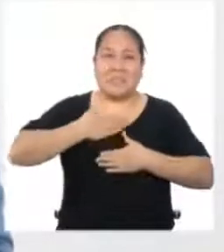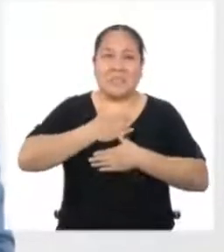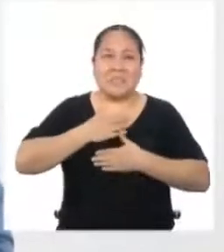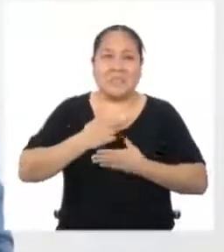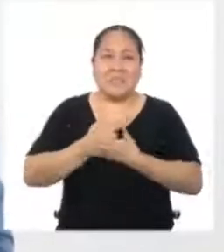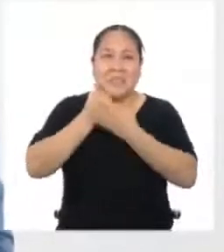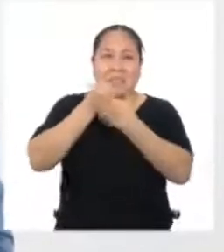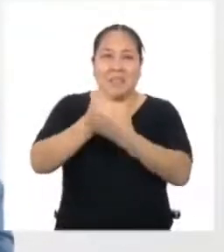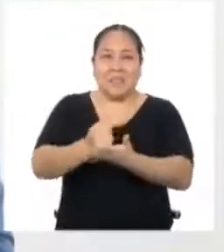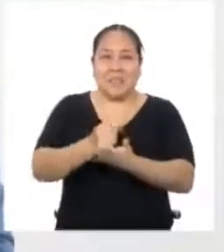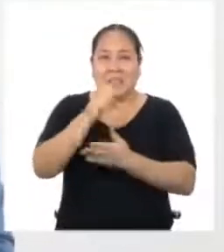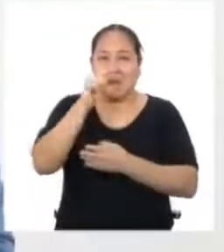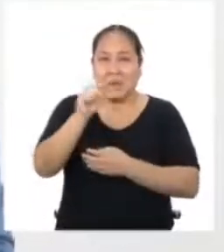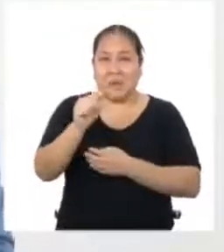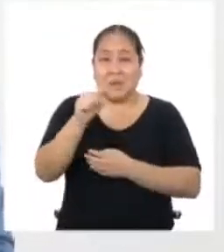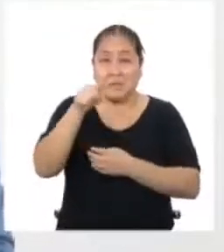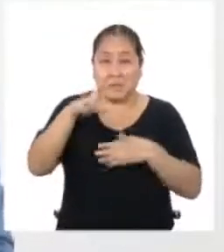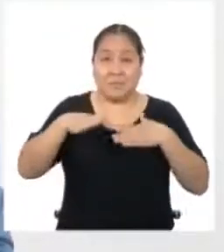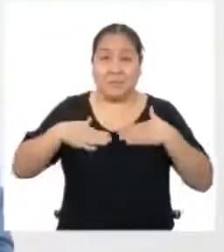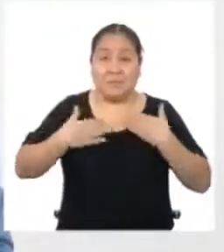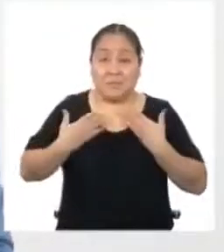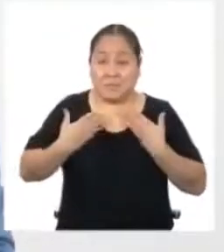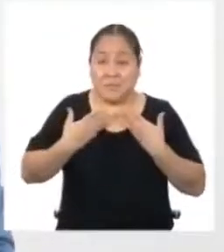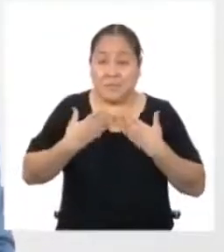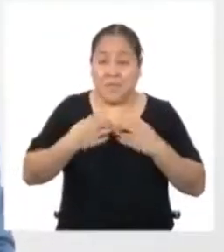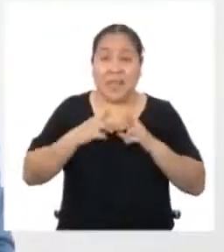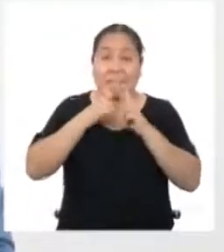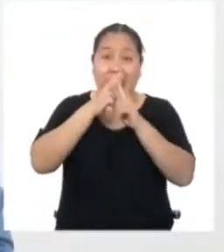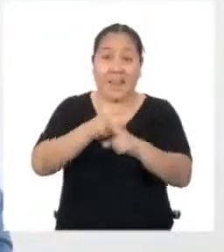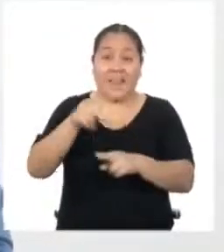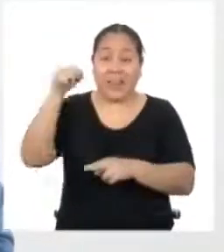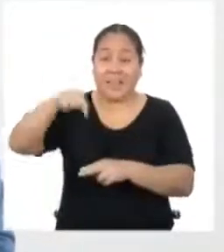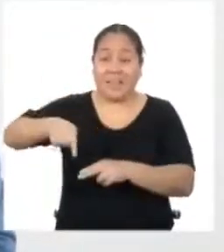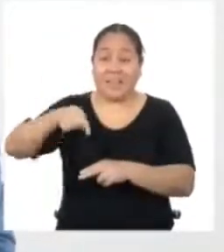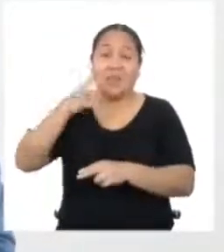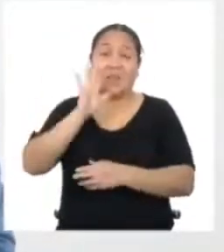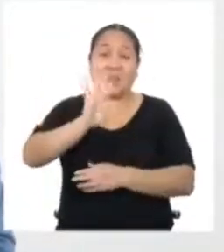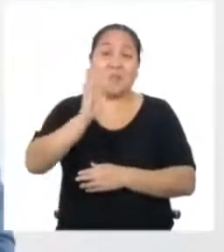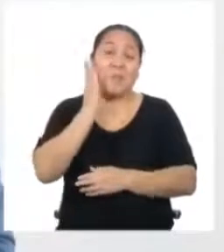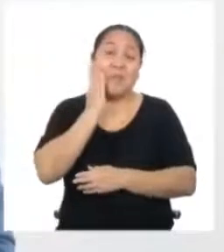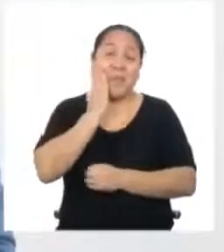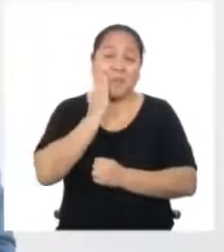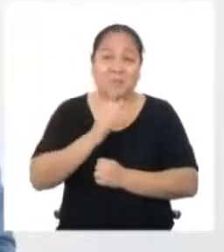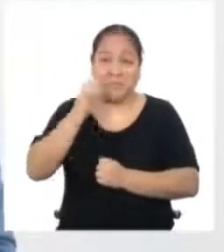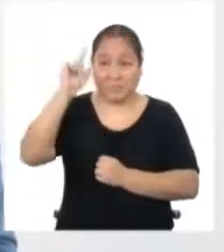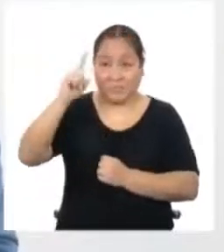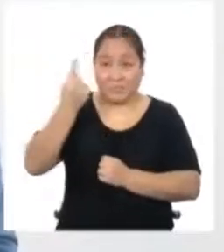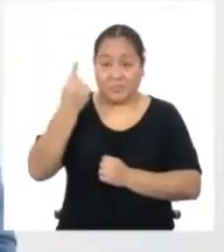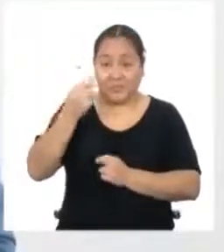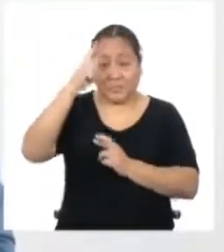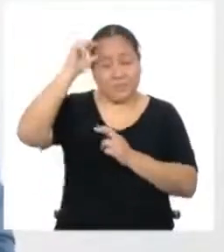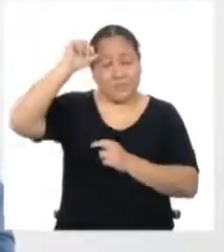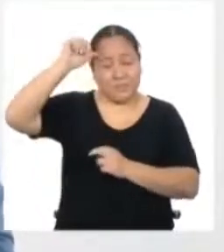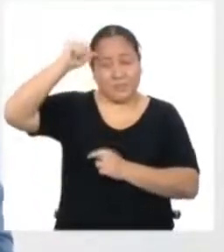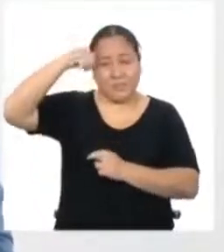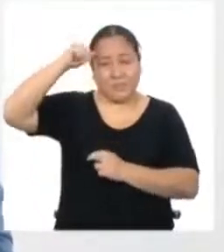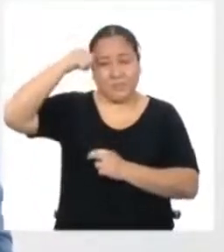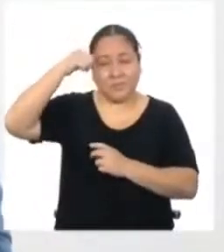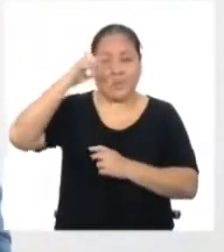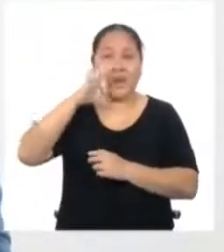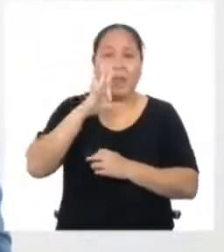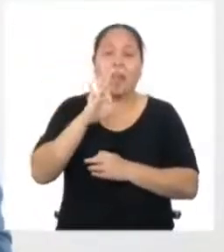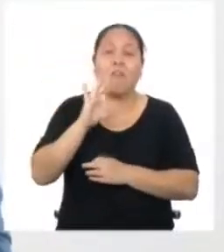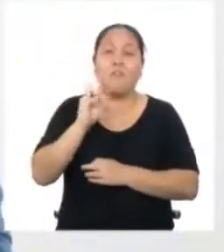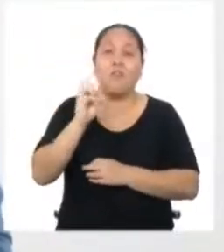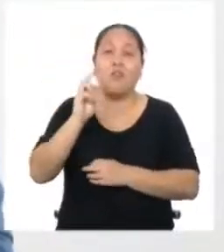granito de arena Para que puedan hacerle este regalo a tu mamá Primero recordemos la fórmula del área